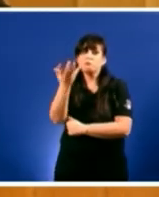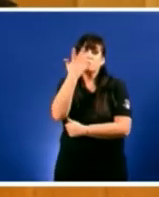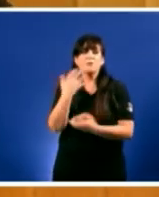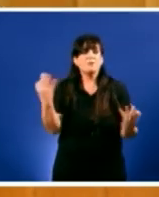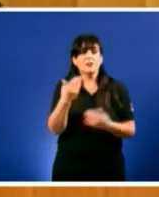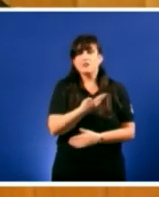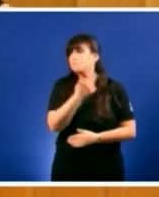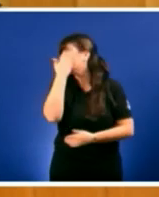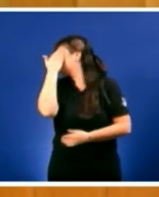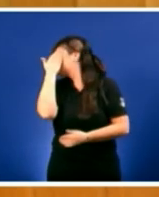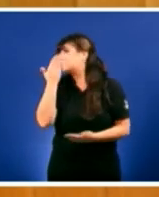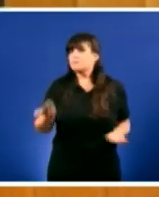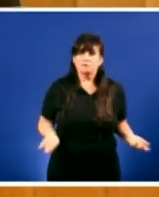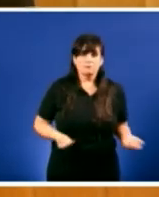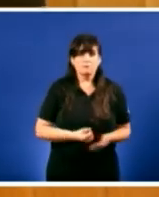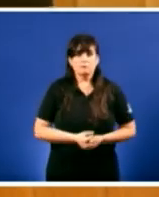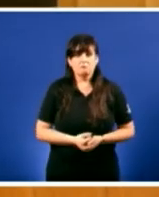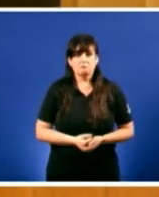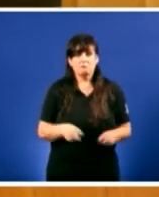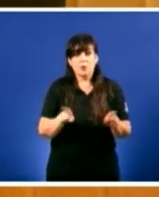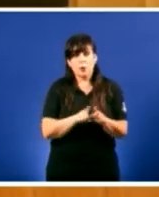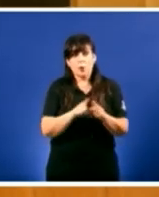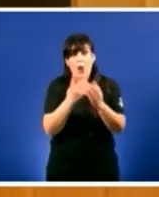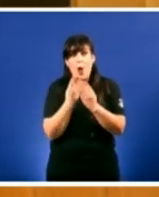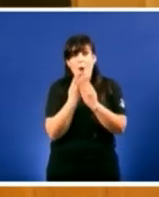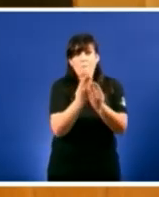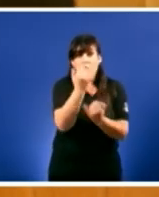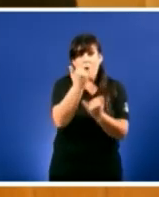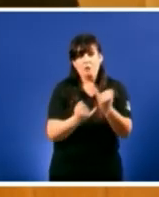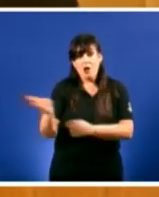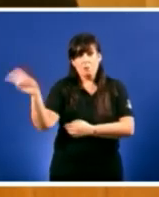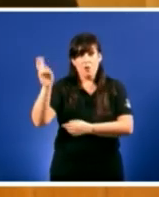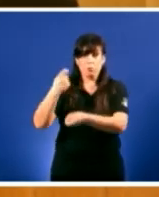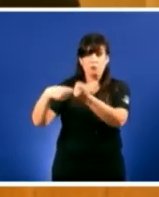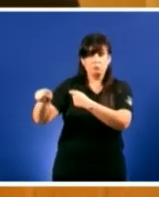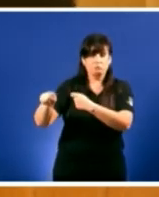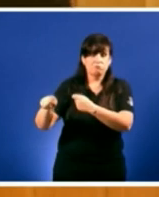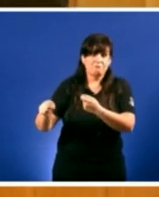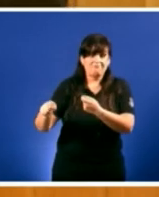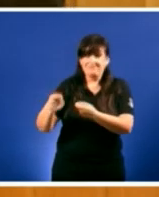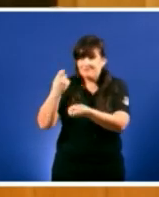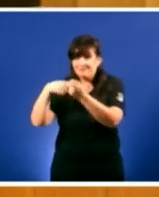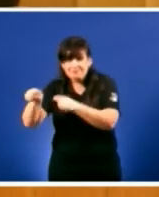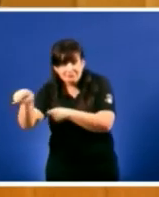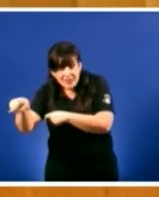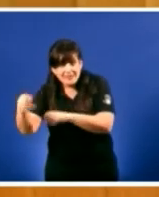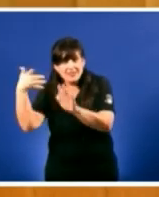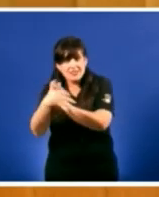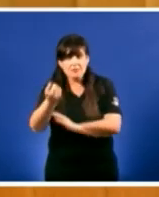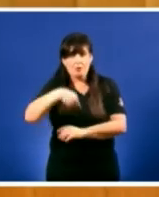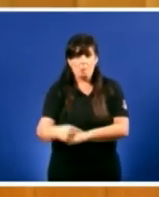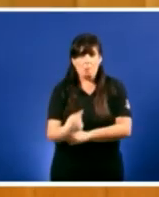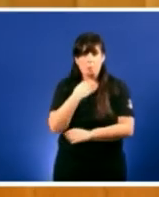aceptar que Nova Galicia Banco fose vendido un banco venezolano unha venda a perdas como temos